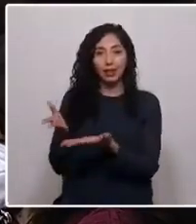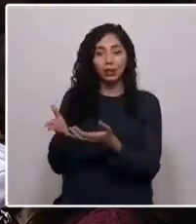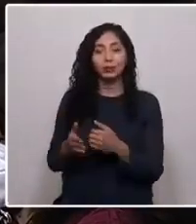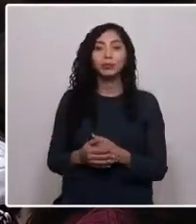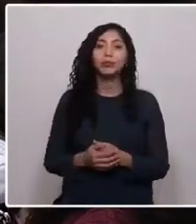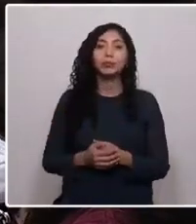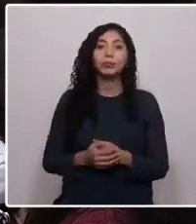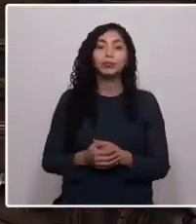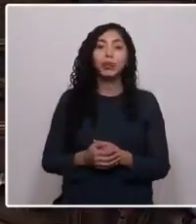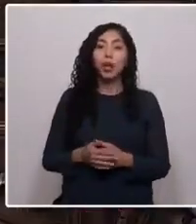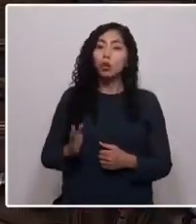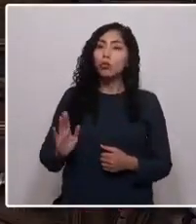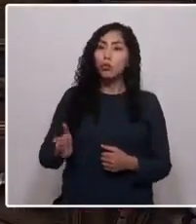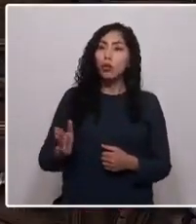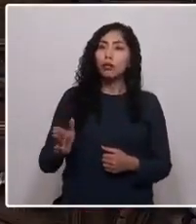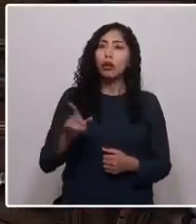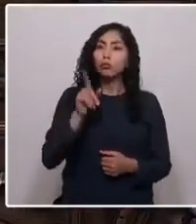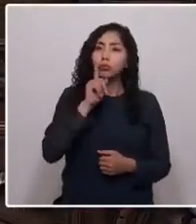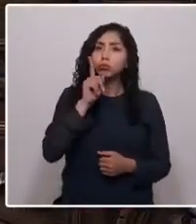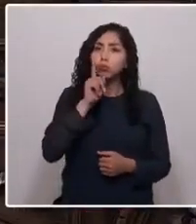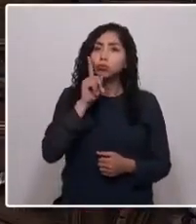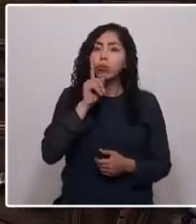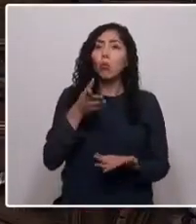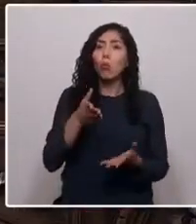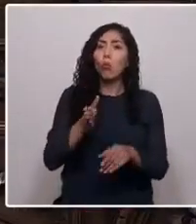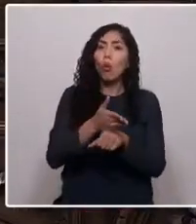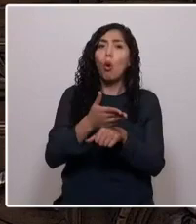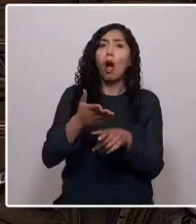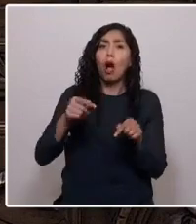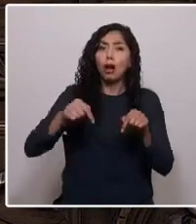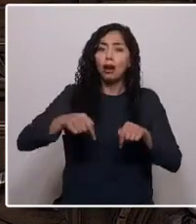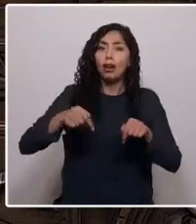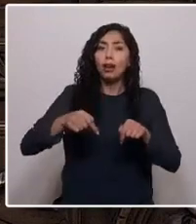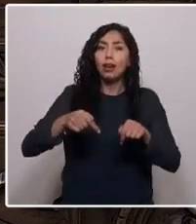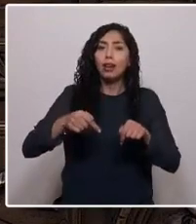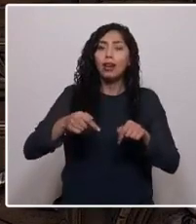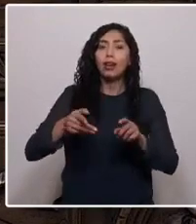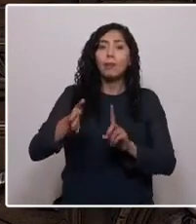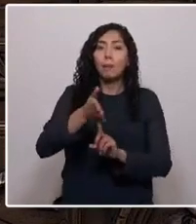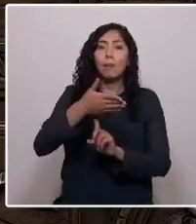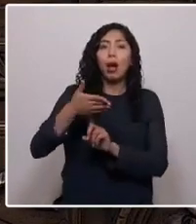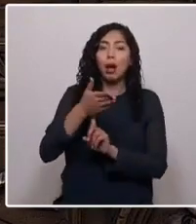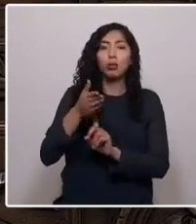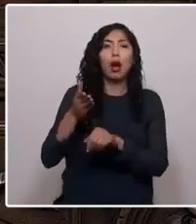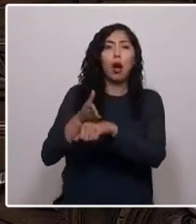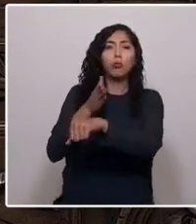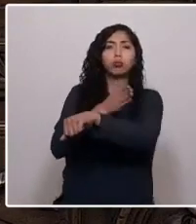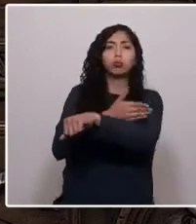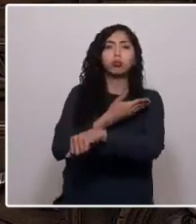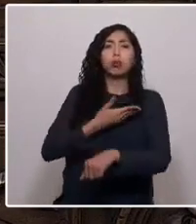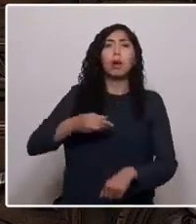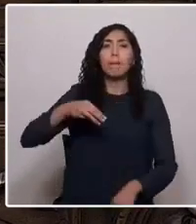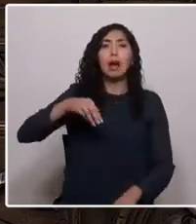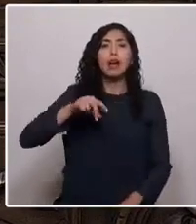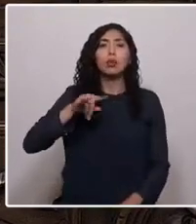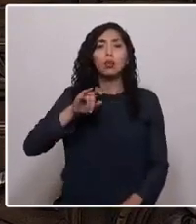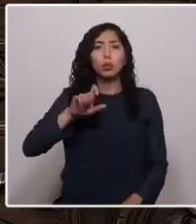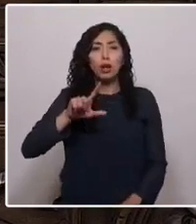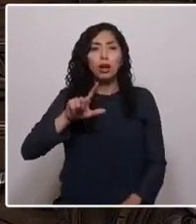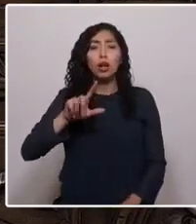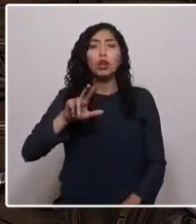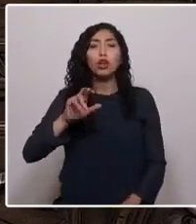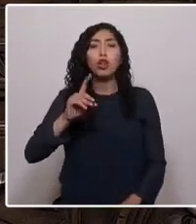Aún tenemos patria ciudadanos, arengaba con esperanza el oficial Manuel Rodríguez el 23 de marzo de 1818